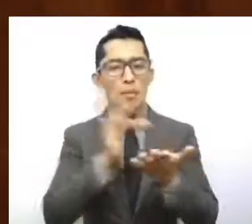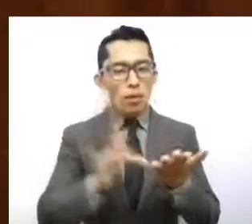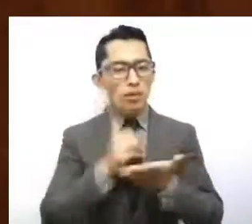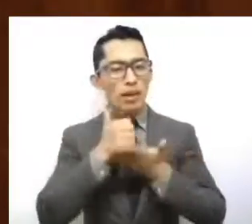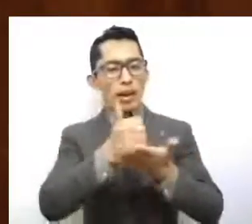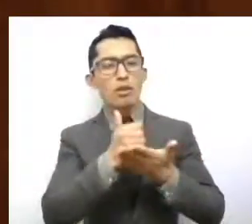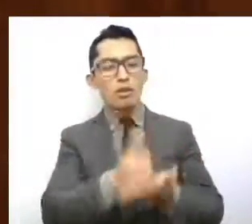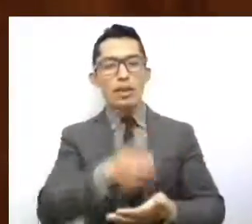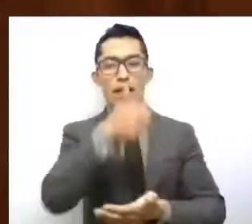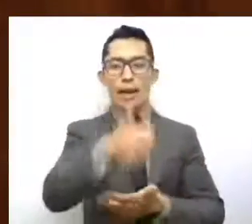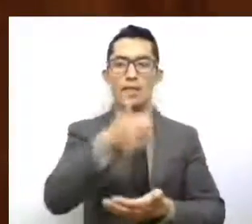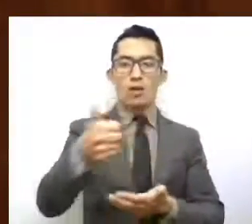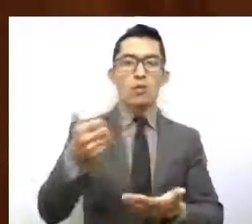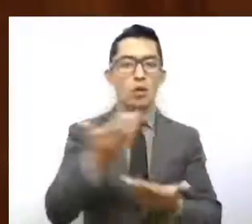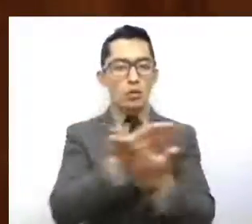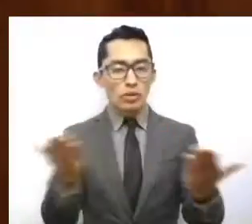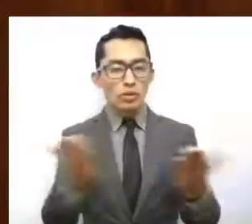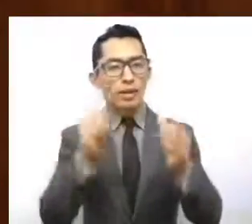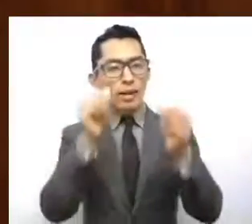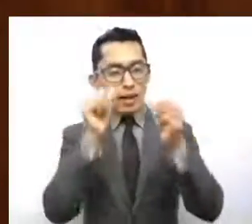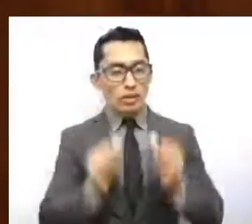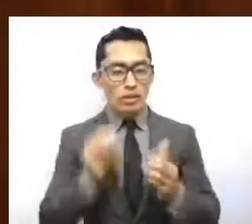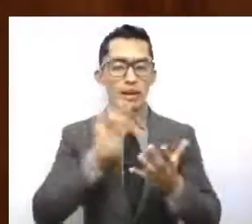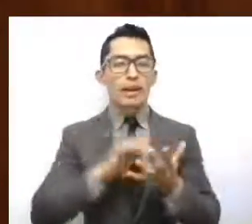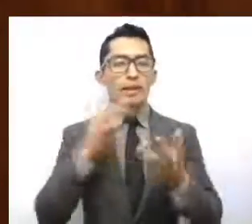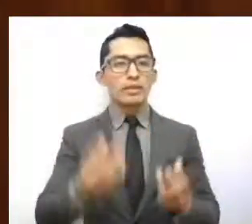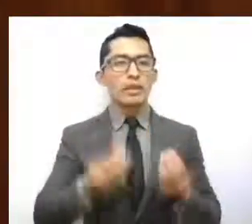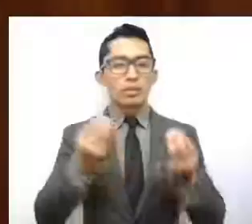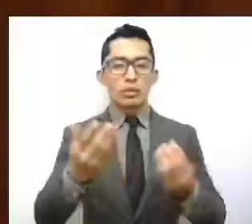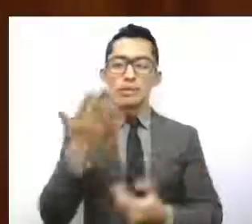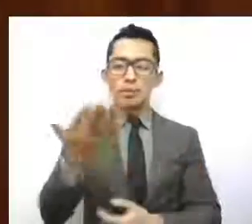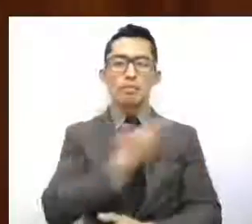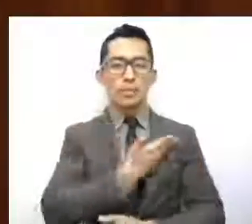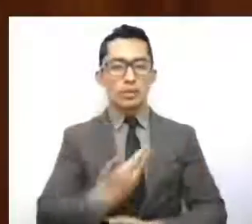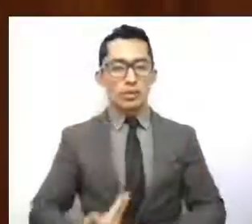ustedes. Agradezco la atención, muchas gracias, señor presidente.